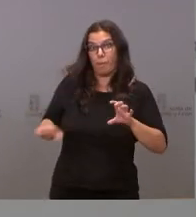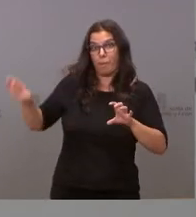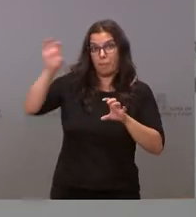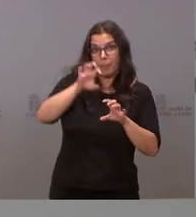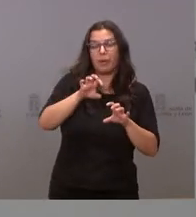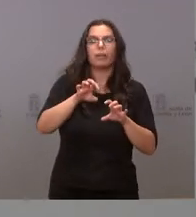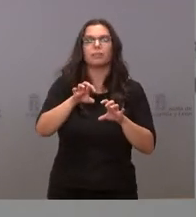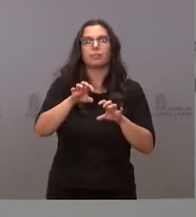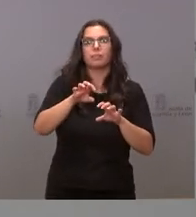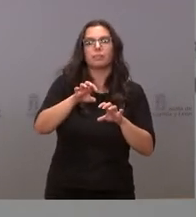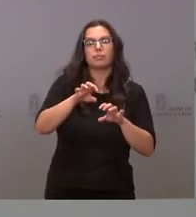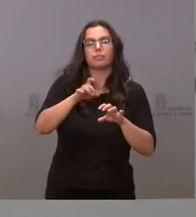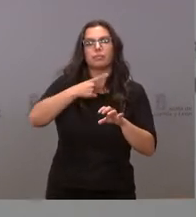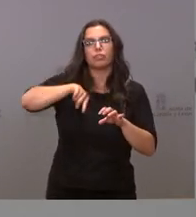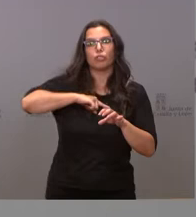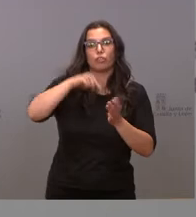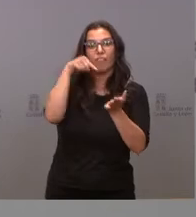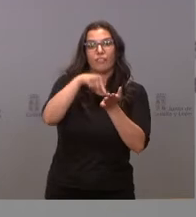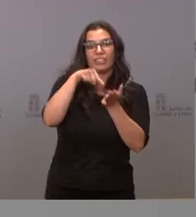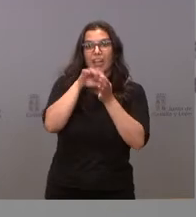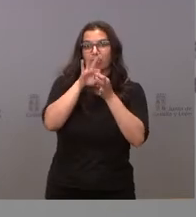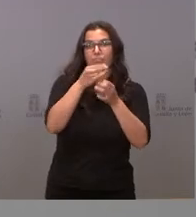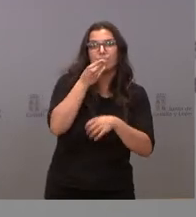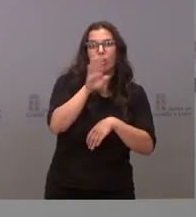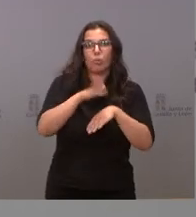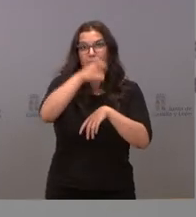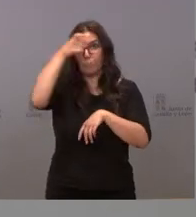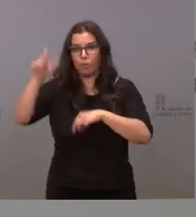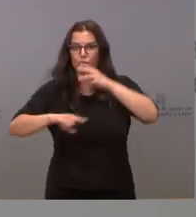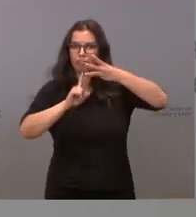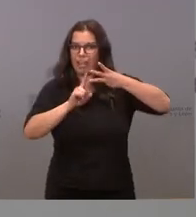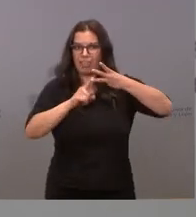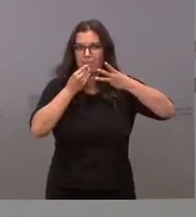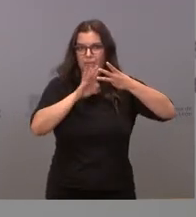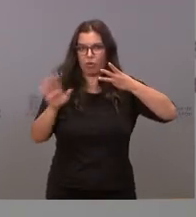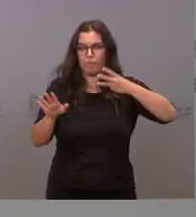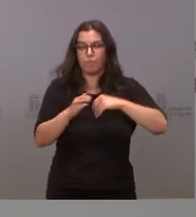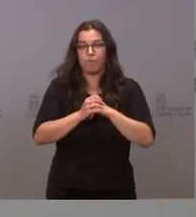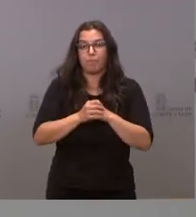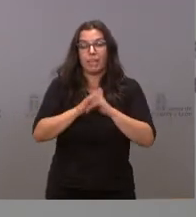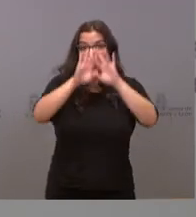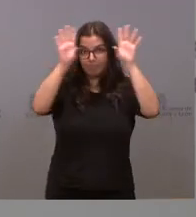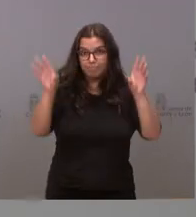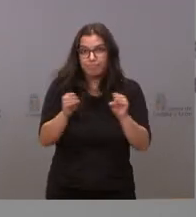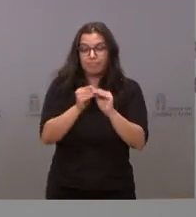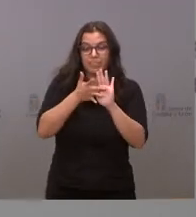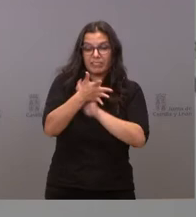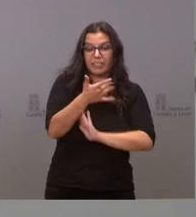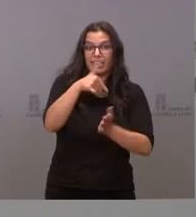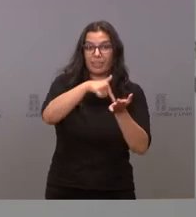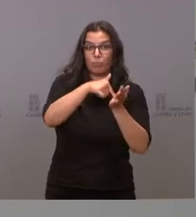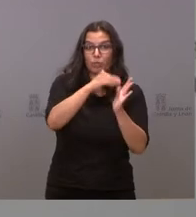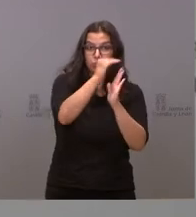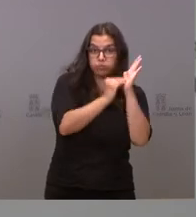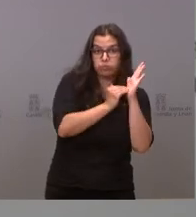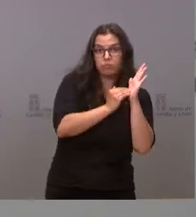con una fiscalidad más favorable para el mundo rural. En resumen, entendemos que impuestos bajos